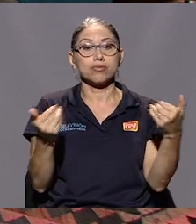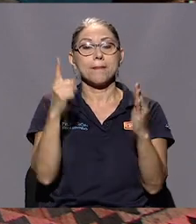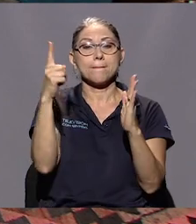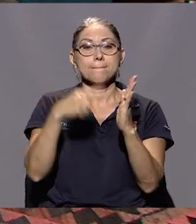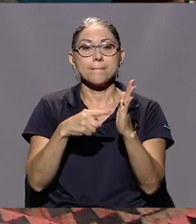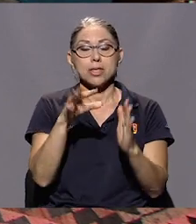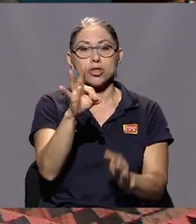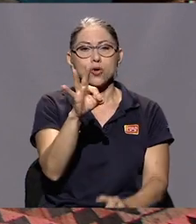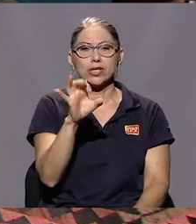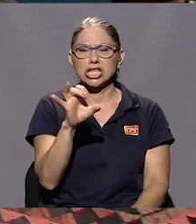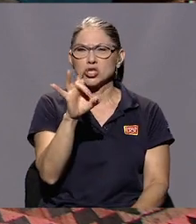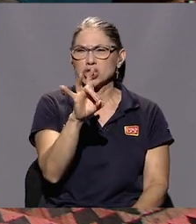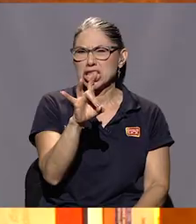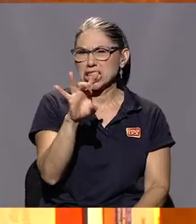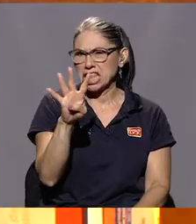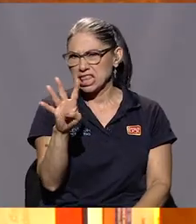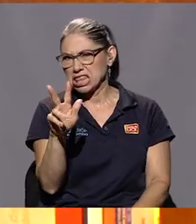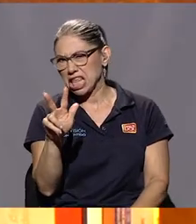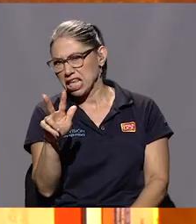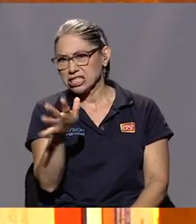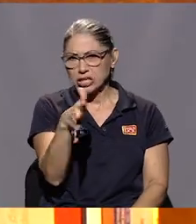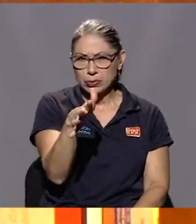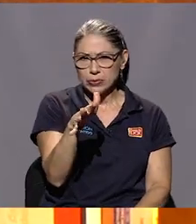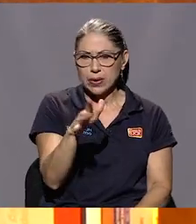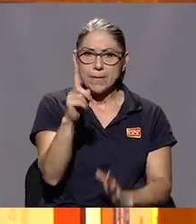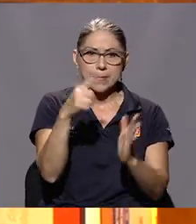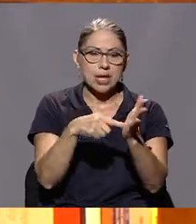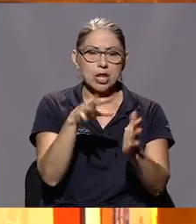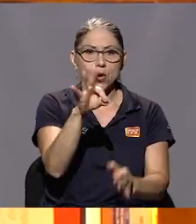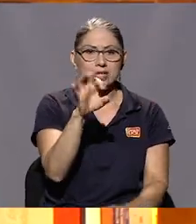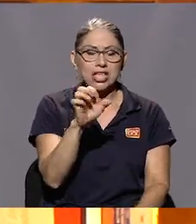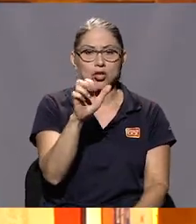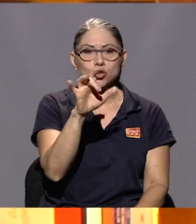1983-84.